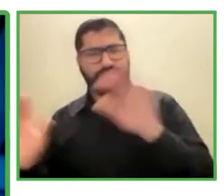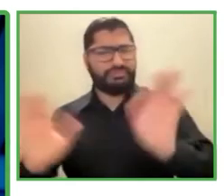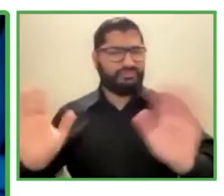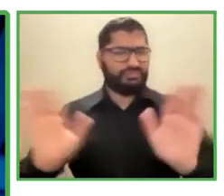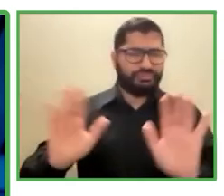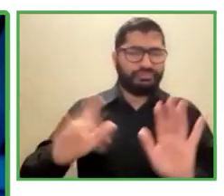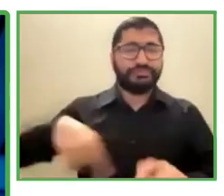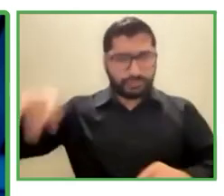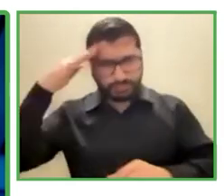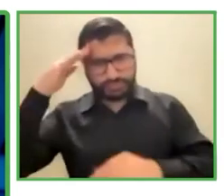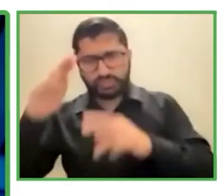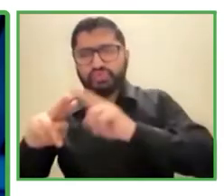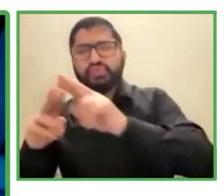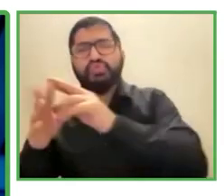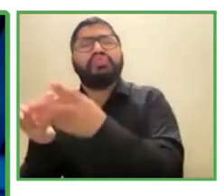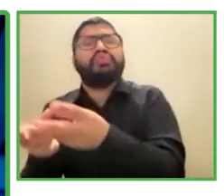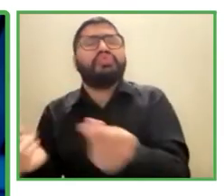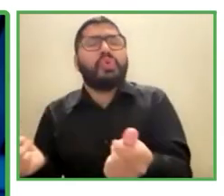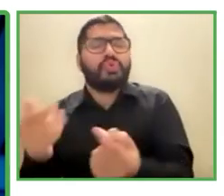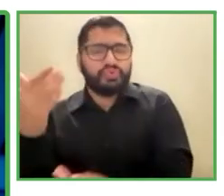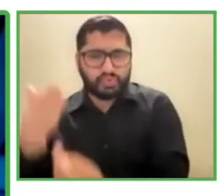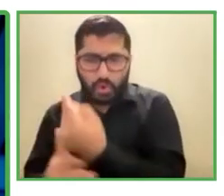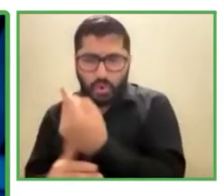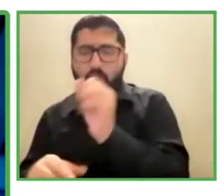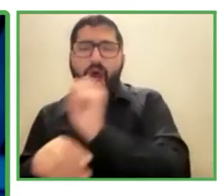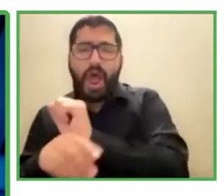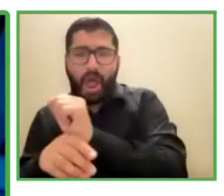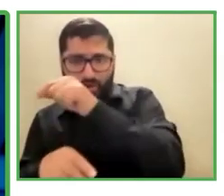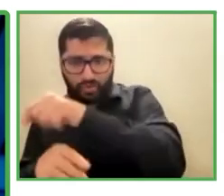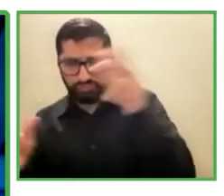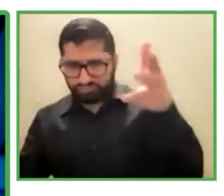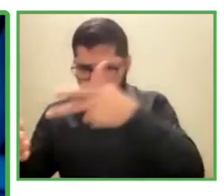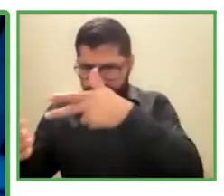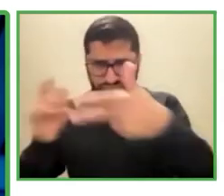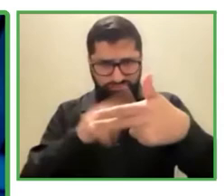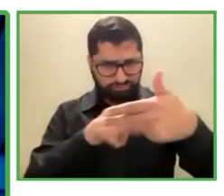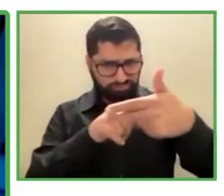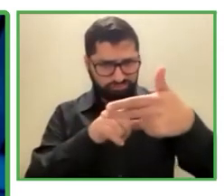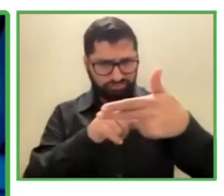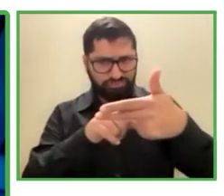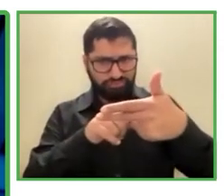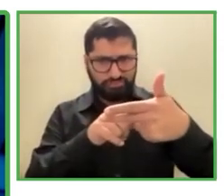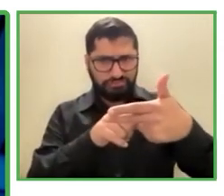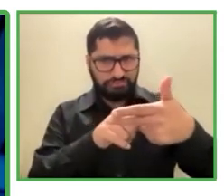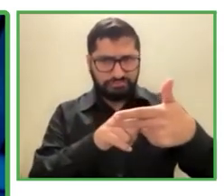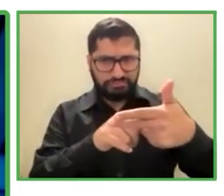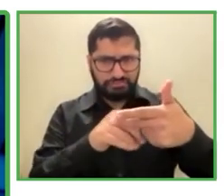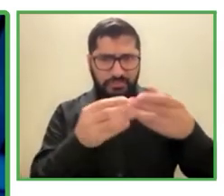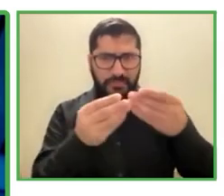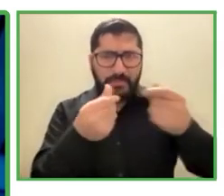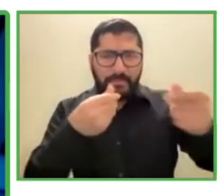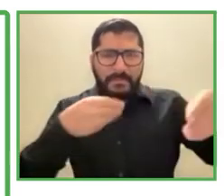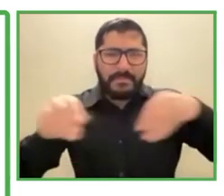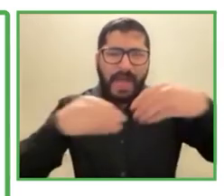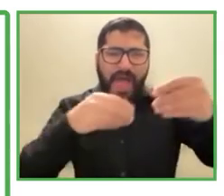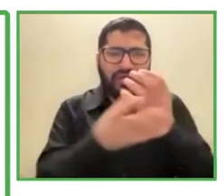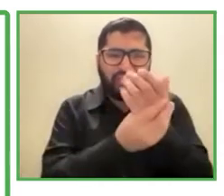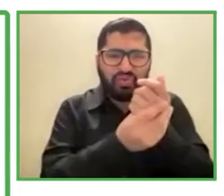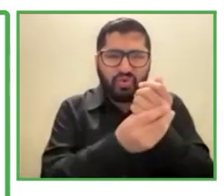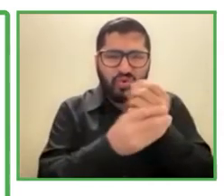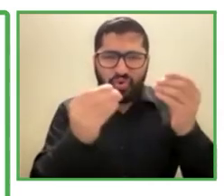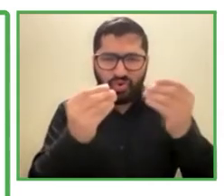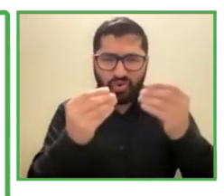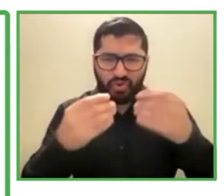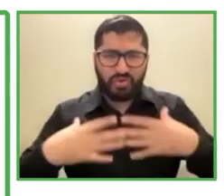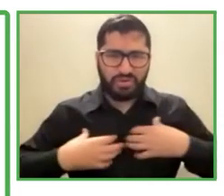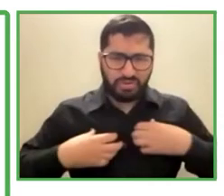usando simplemente un paño y el producto que se aplica directamente a la carrocería sin usar una gota de agua